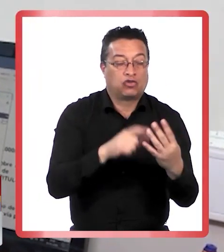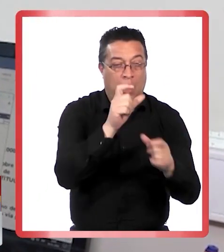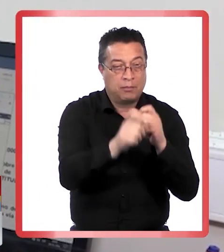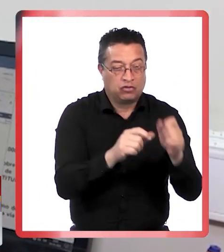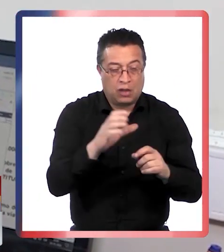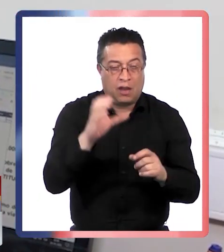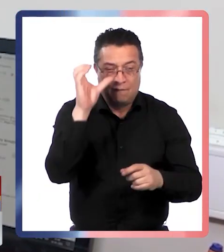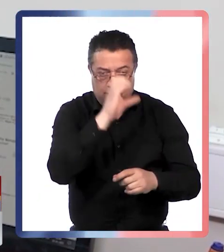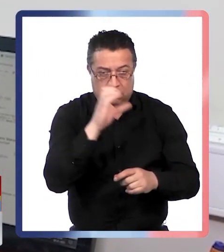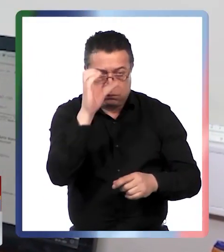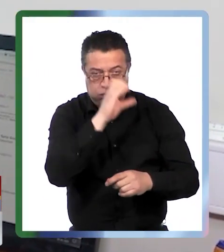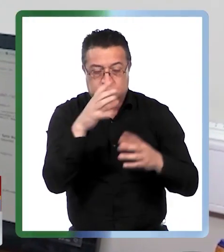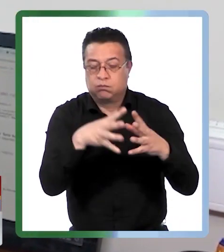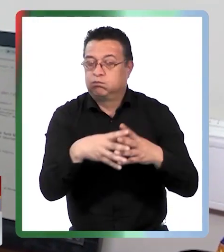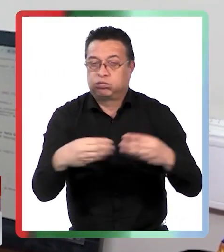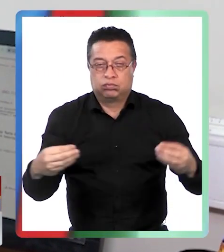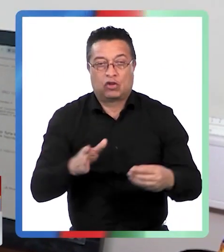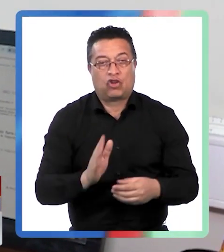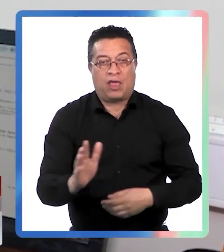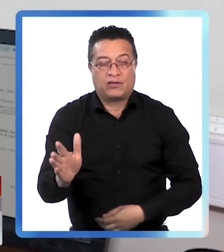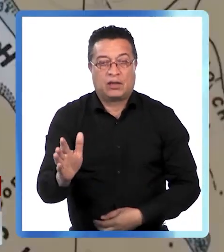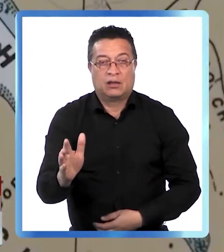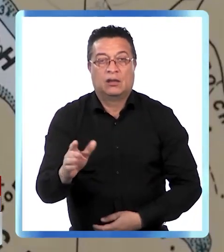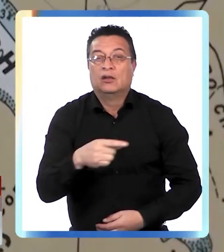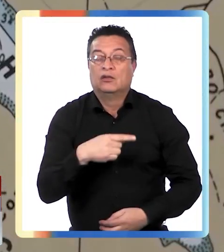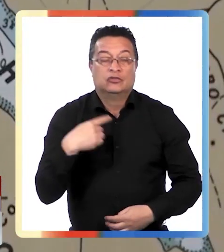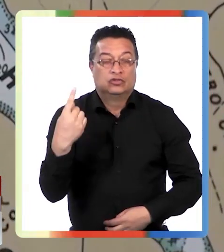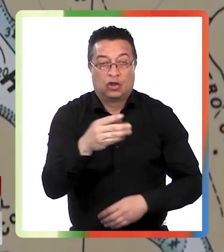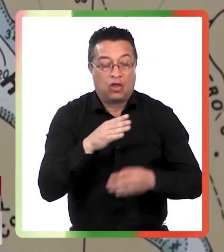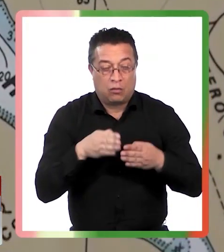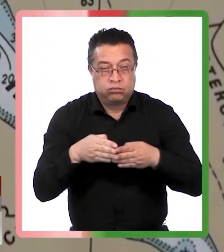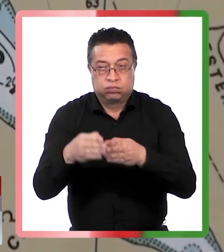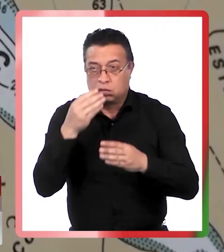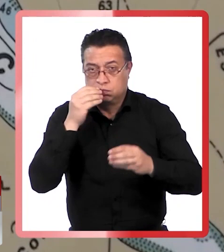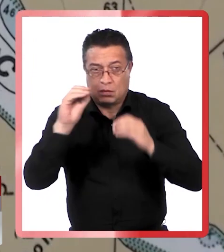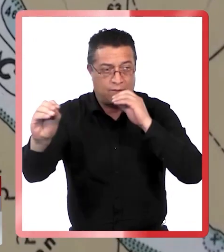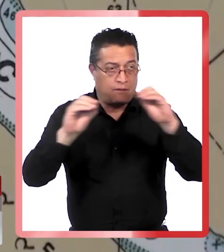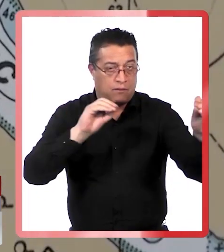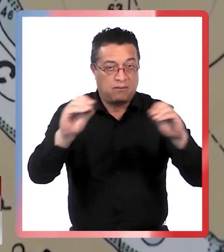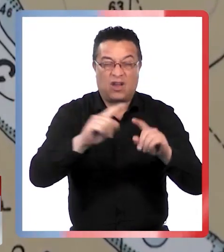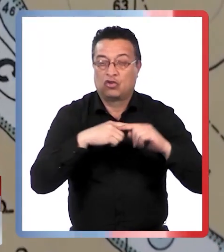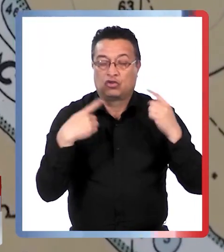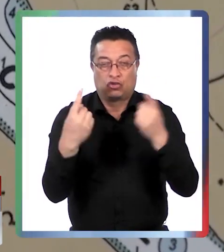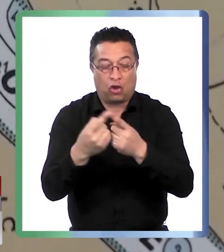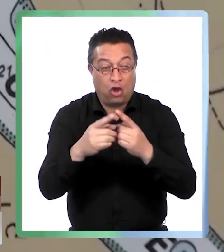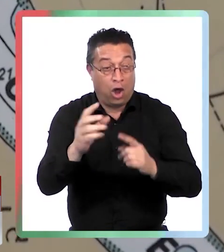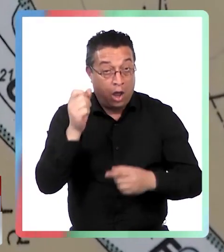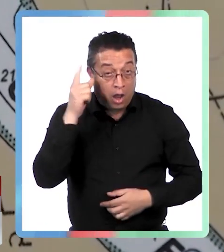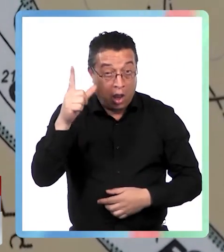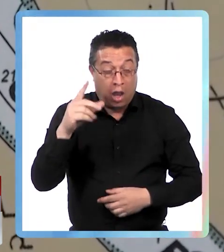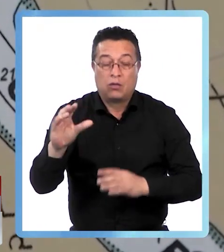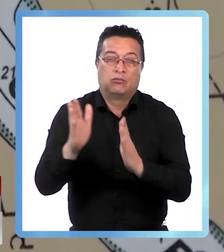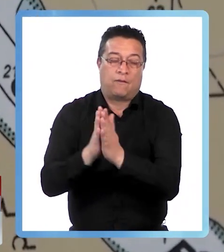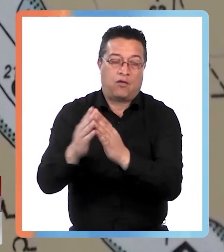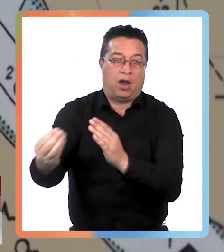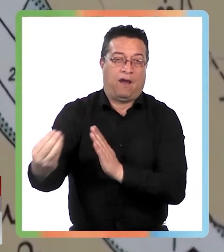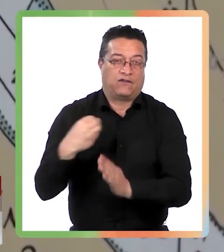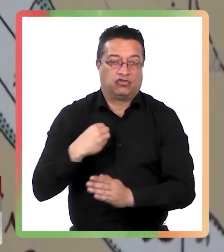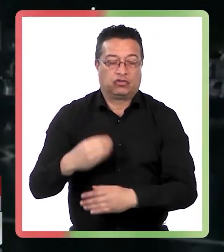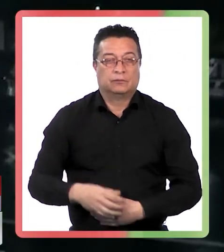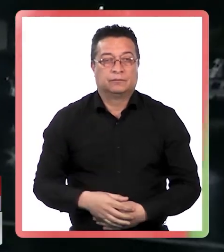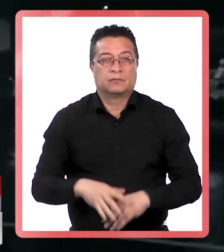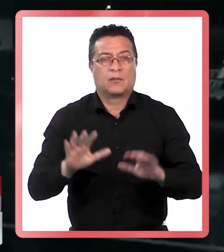rescatadas y se encuentran desaparecidas. A toda la embarcación que posee información, comunicarse con esta.